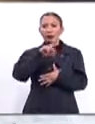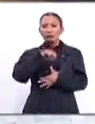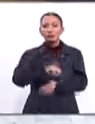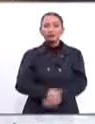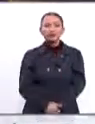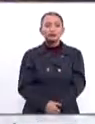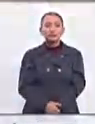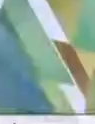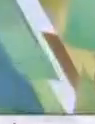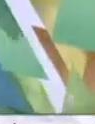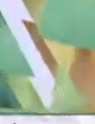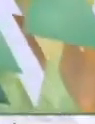Merlo.